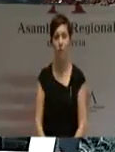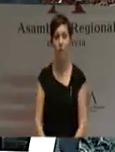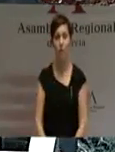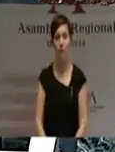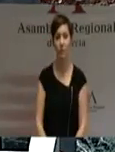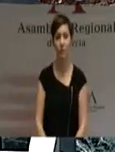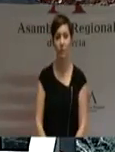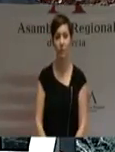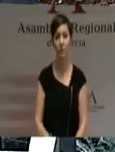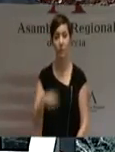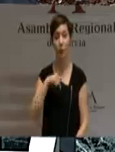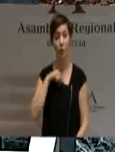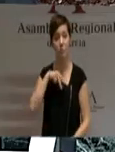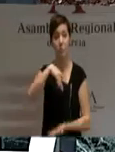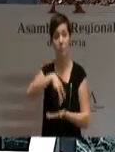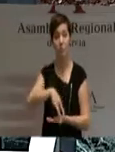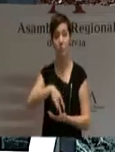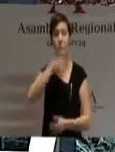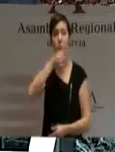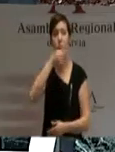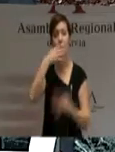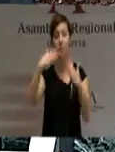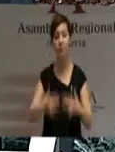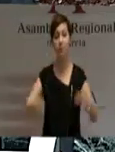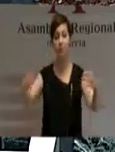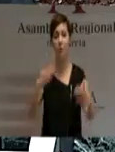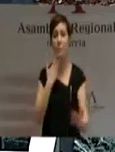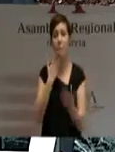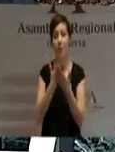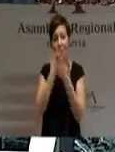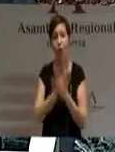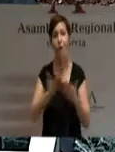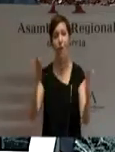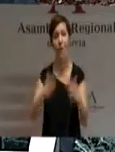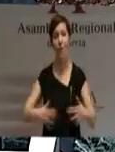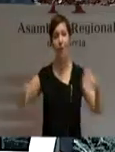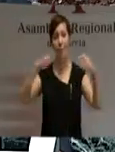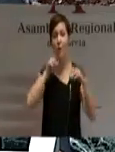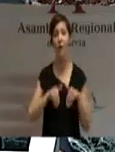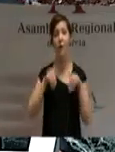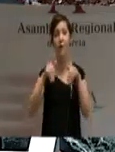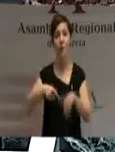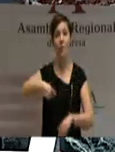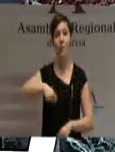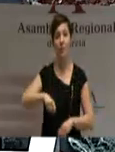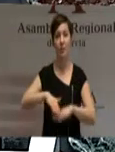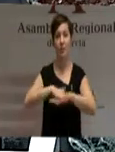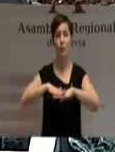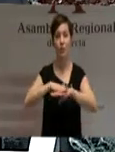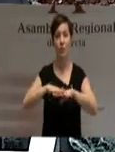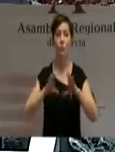comparezco ante sus señorías para solicitar la confianza de la Cámara como candidato a la presidencia del Gobierno regional.